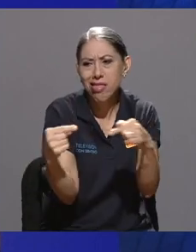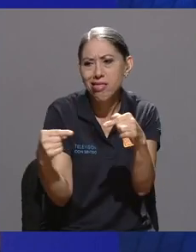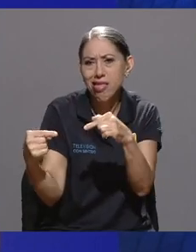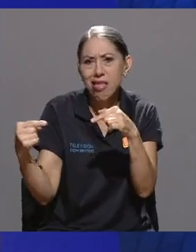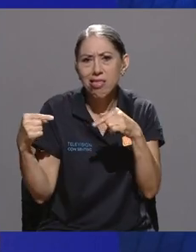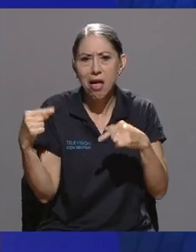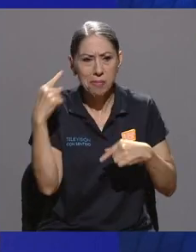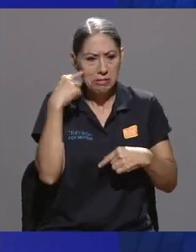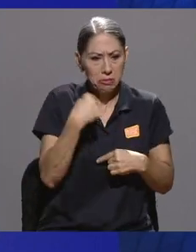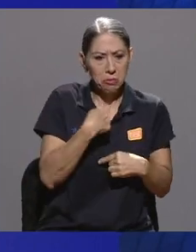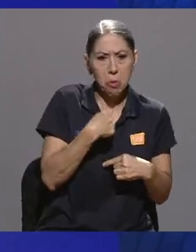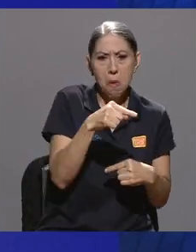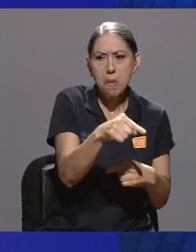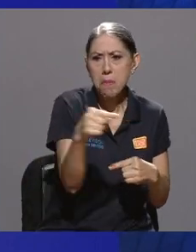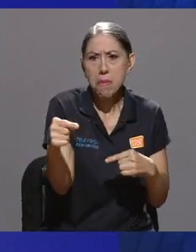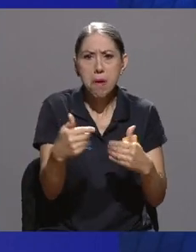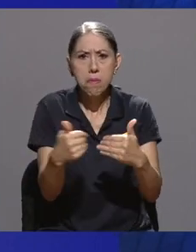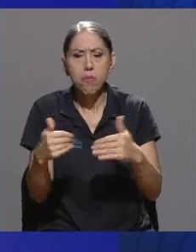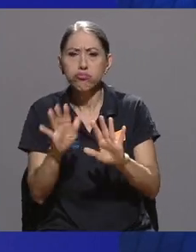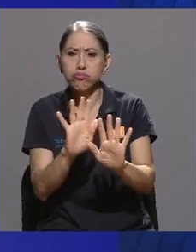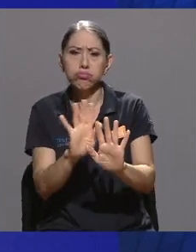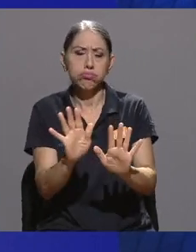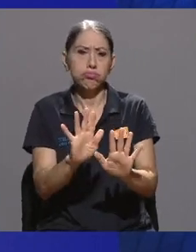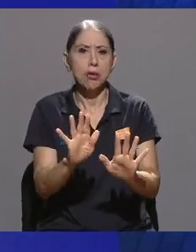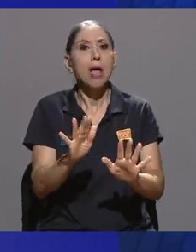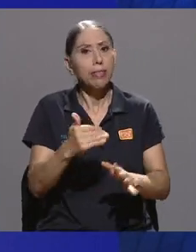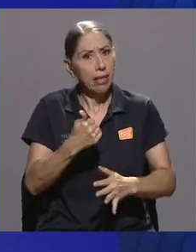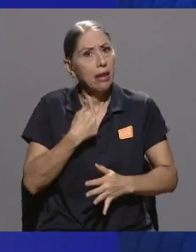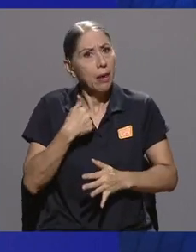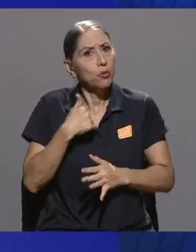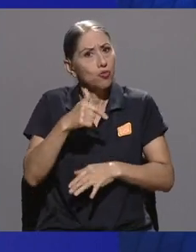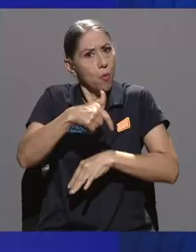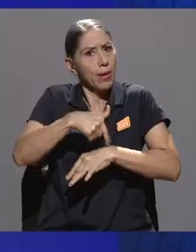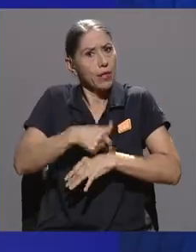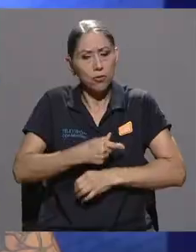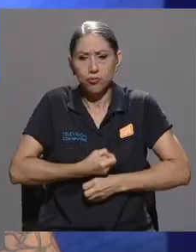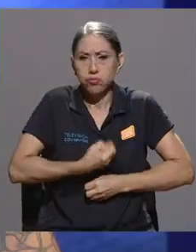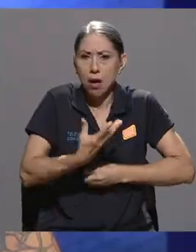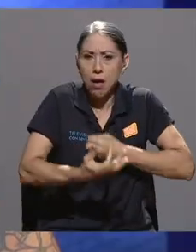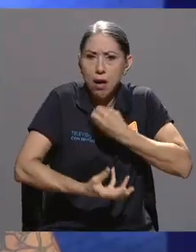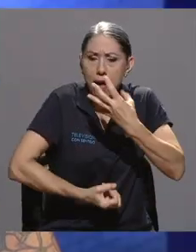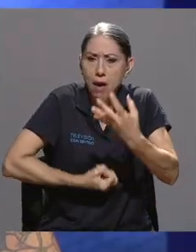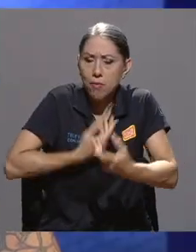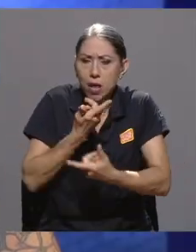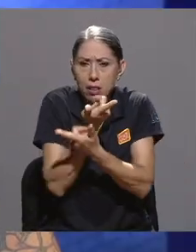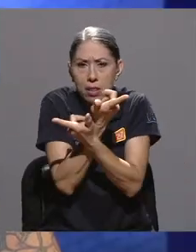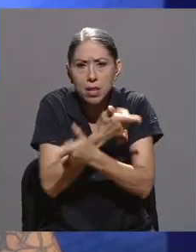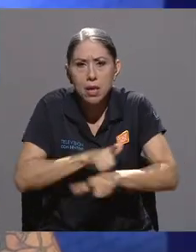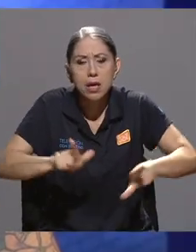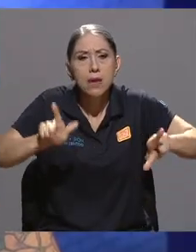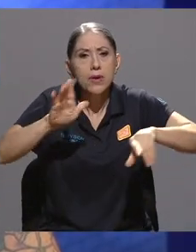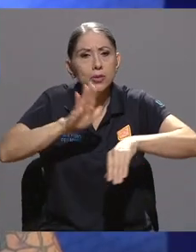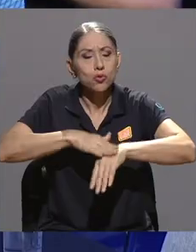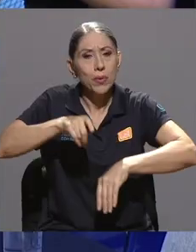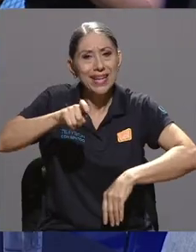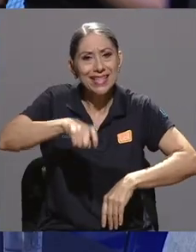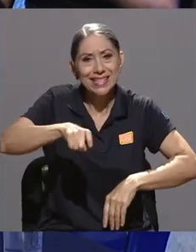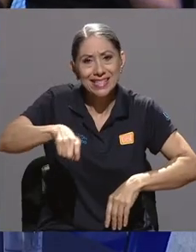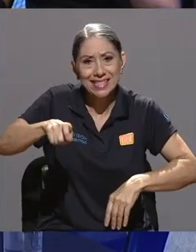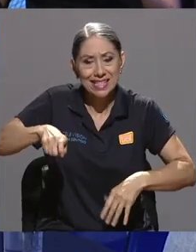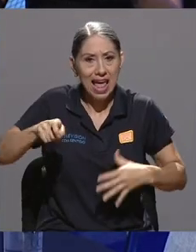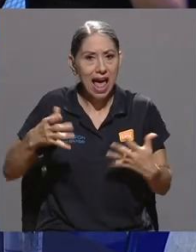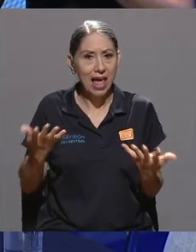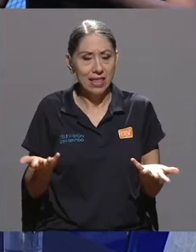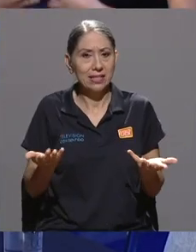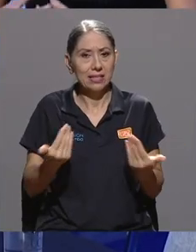De hecho, tenemos espacios donde nos expresamos muy libremente sobre las necesidades que tenemos. O sea, como